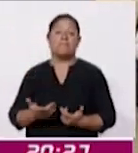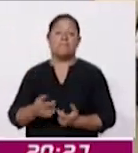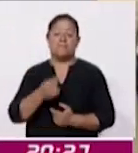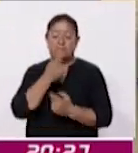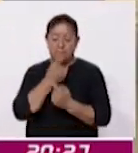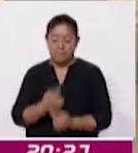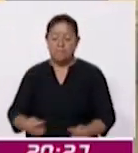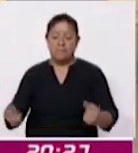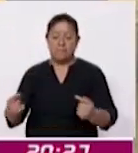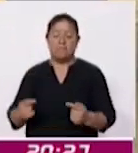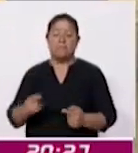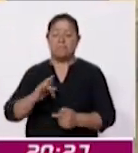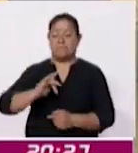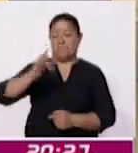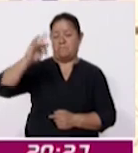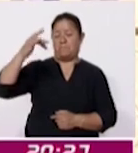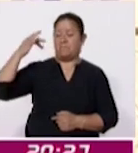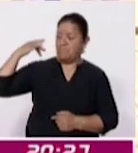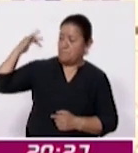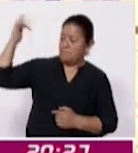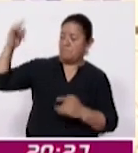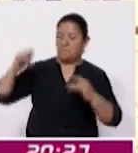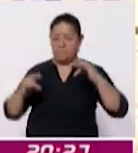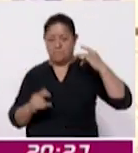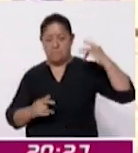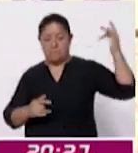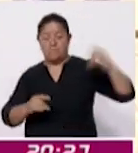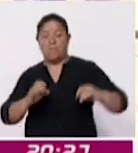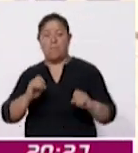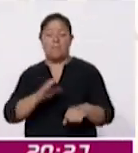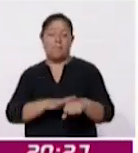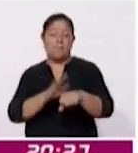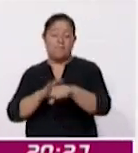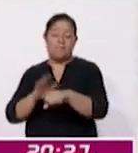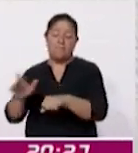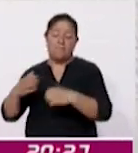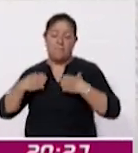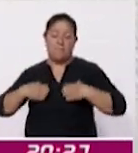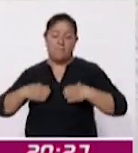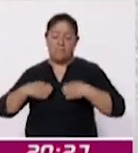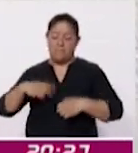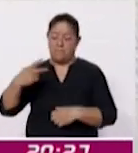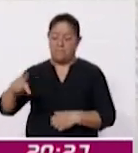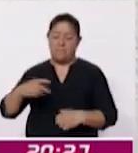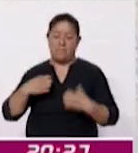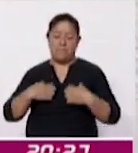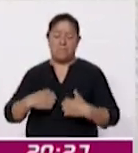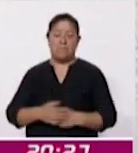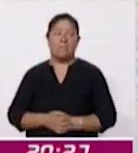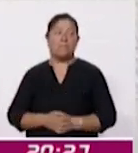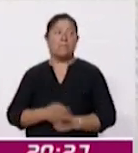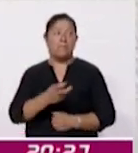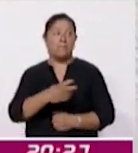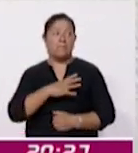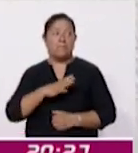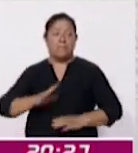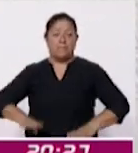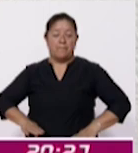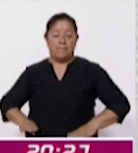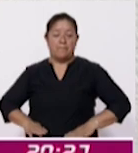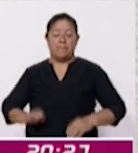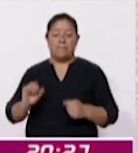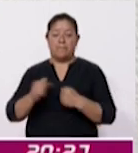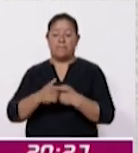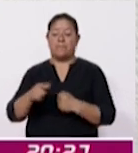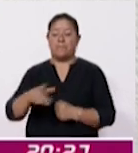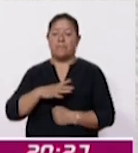no se lastimen la columna por usar mal o cargar un mayor peso en su mochila. Estos deben de cumplir ciertas características como es el